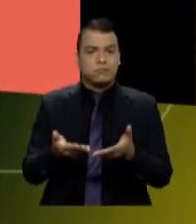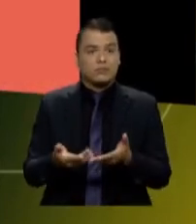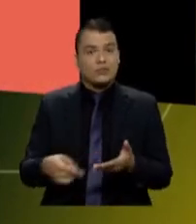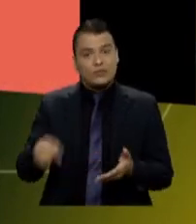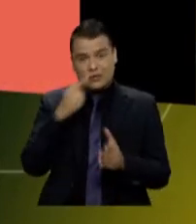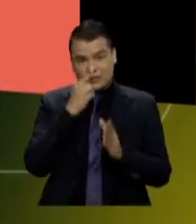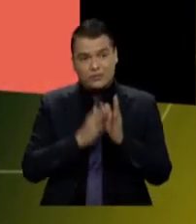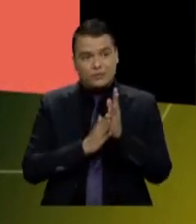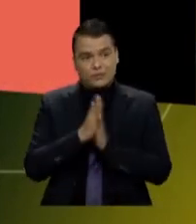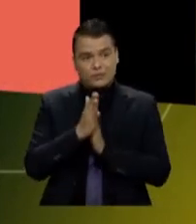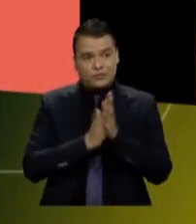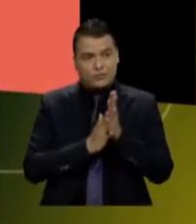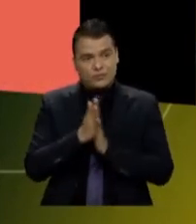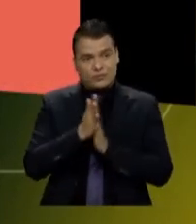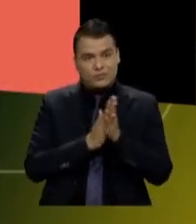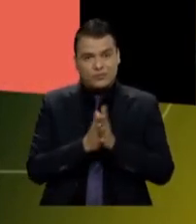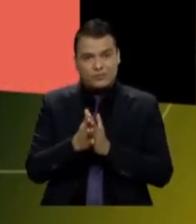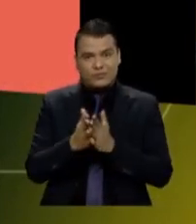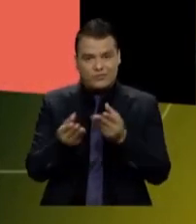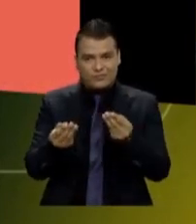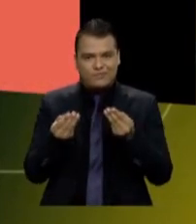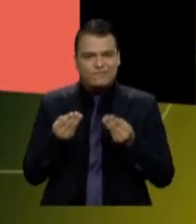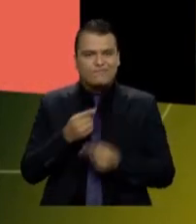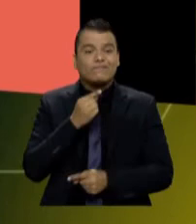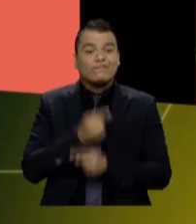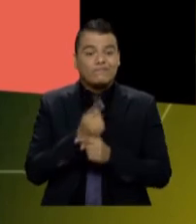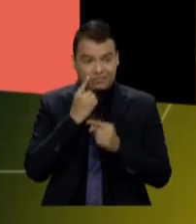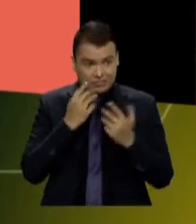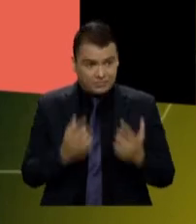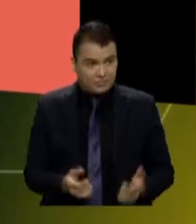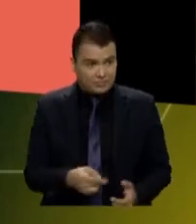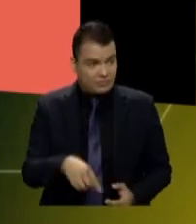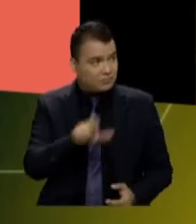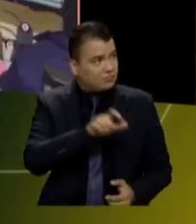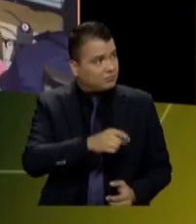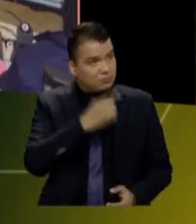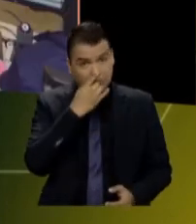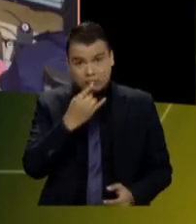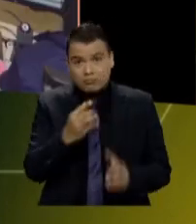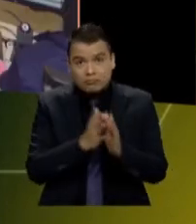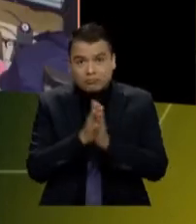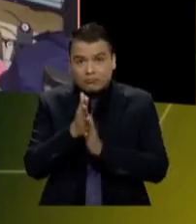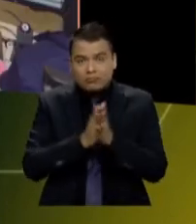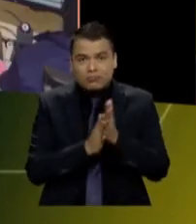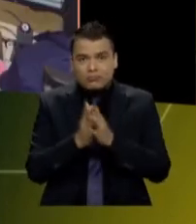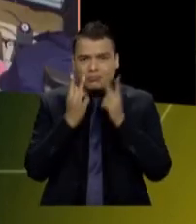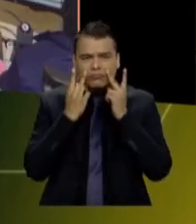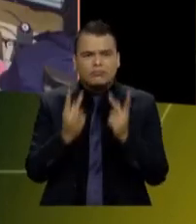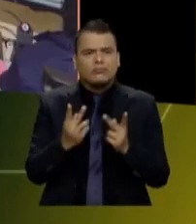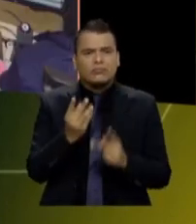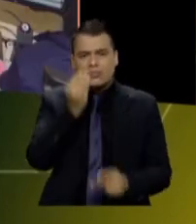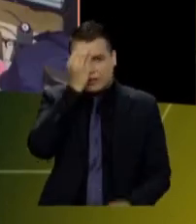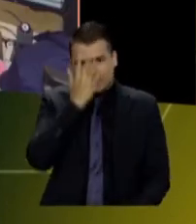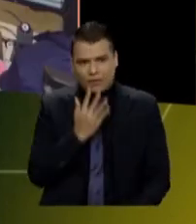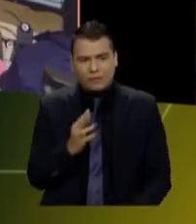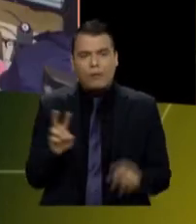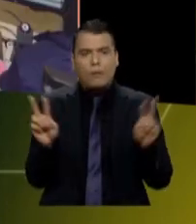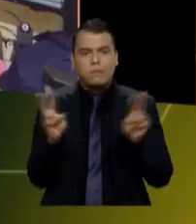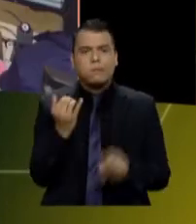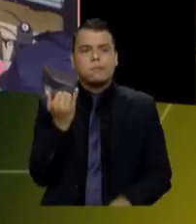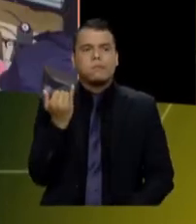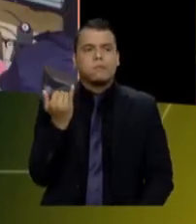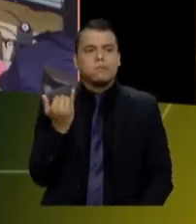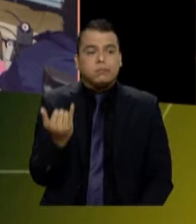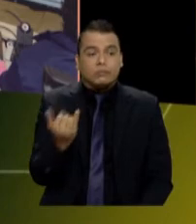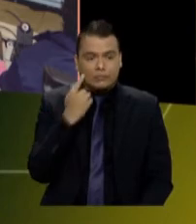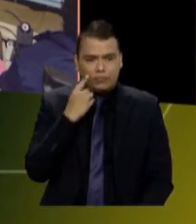ustedes se van a querer quedar con un regalito de eso. Entonces, las personas, ¿qué tienen que hacer? Conectarse, ¿no? Conectarse a través de Facebook Live por el canal